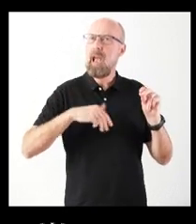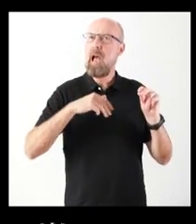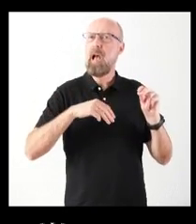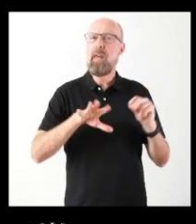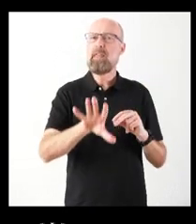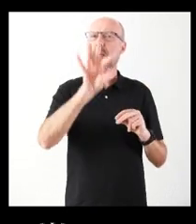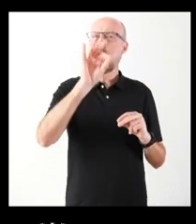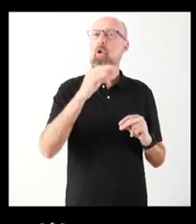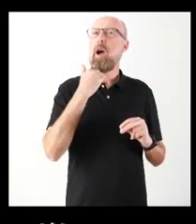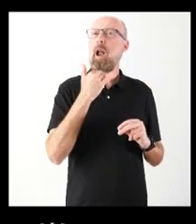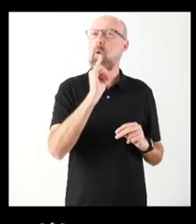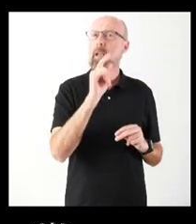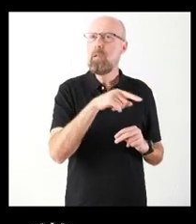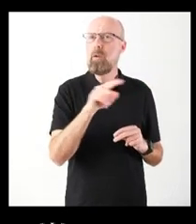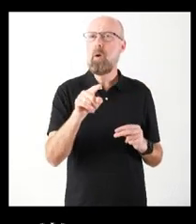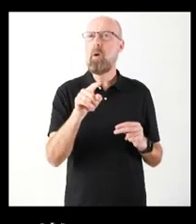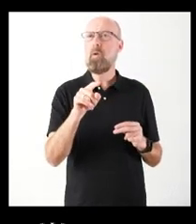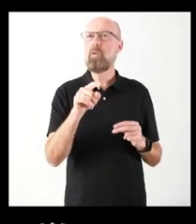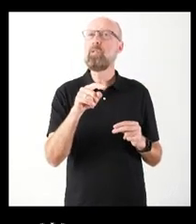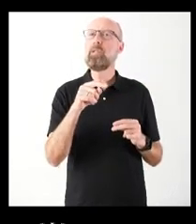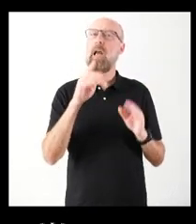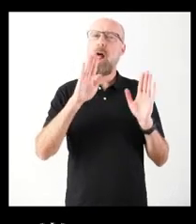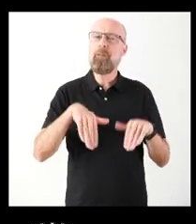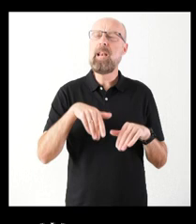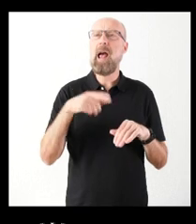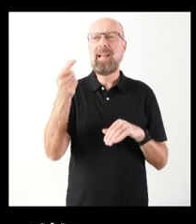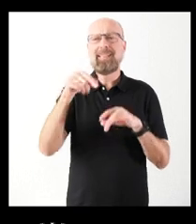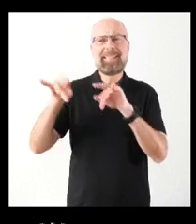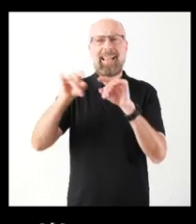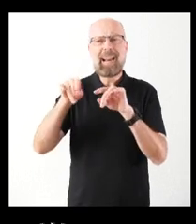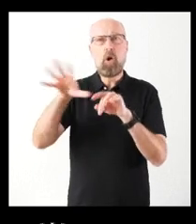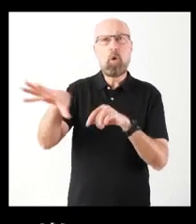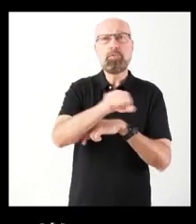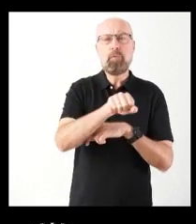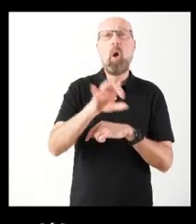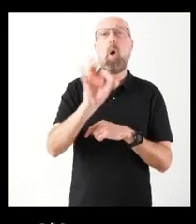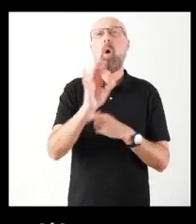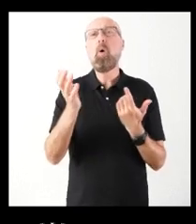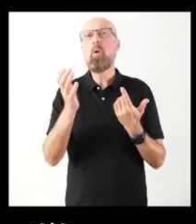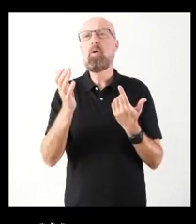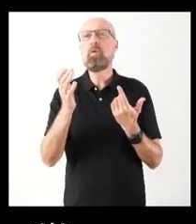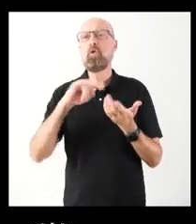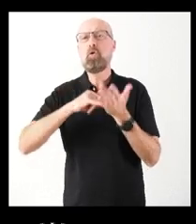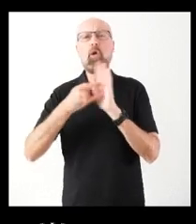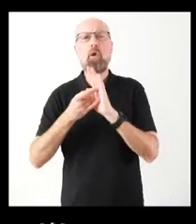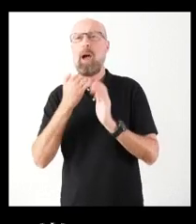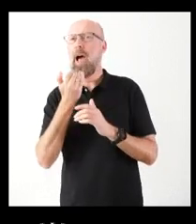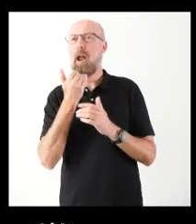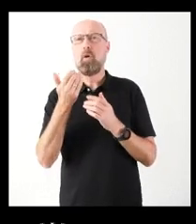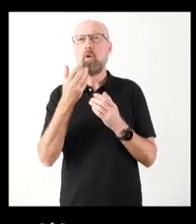si se es partidario, por lo tanto, de expropiar, si se puede concretar algo sobre una solución territorial a un problema